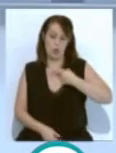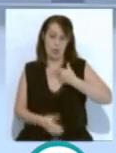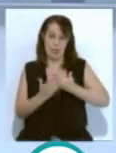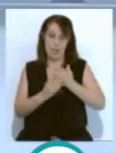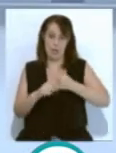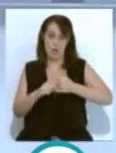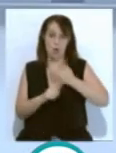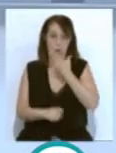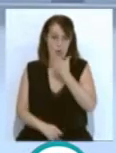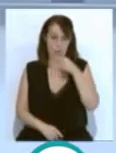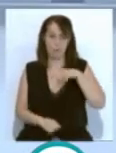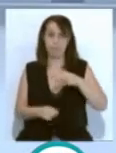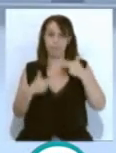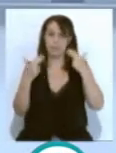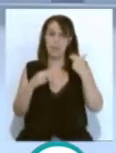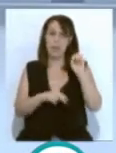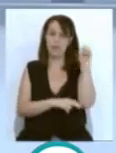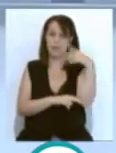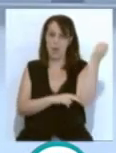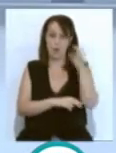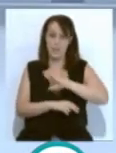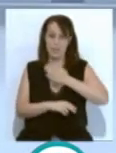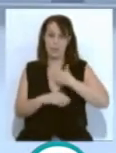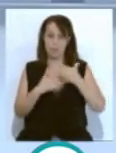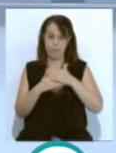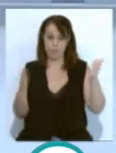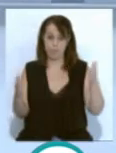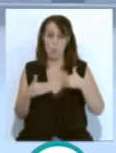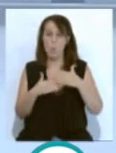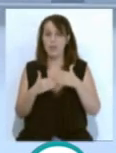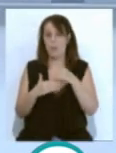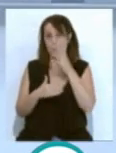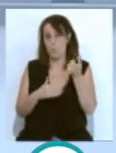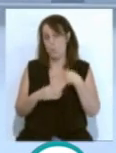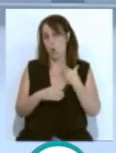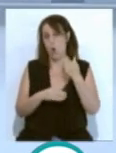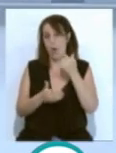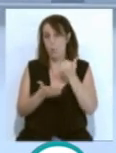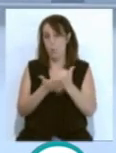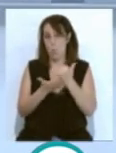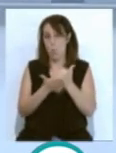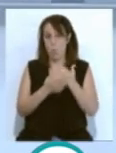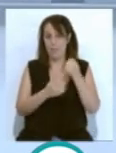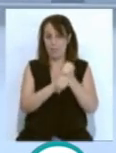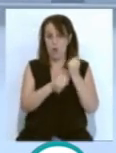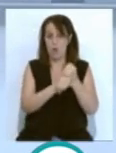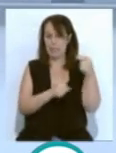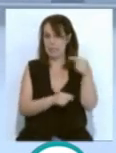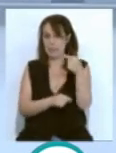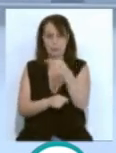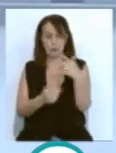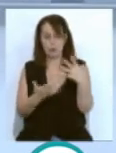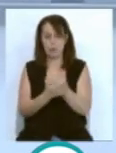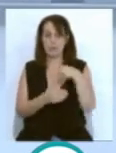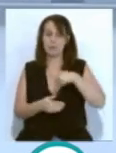y es que el restaurante El Faro reabre mañana sus puertas tras dar negativo las pruebas todos los empleados. Así que este